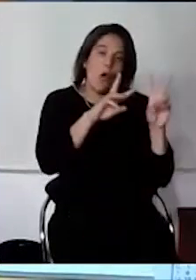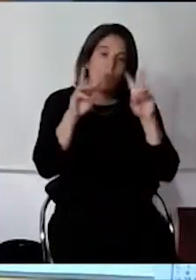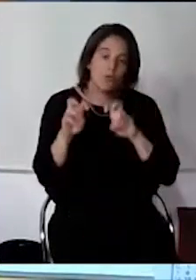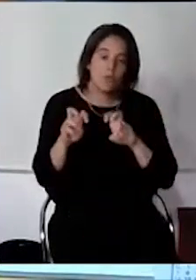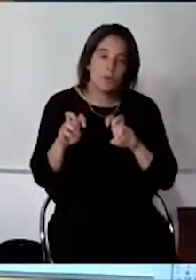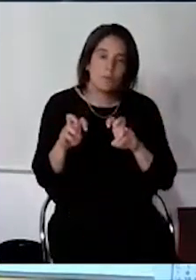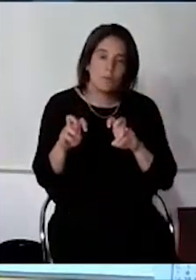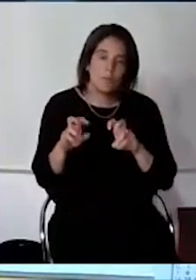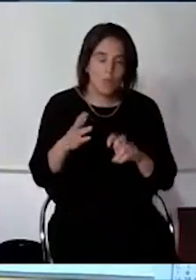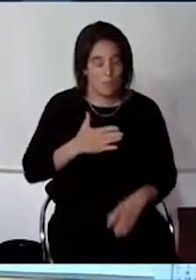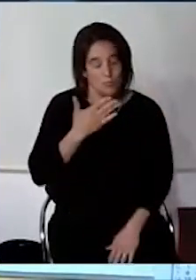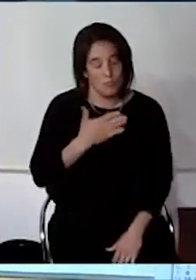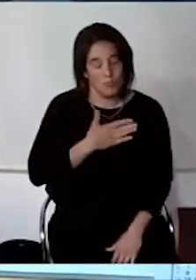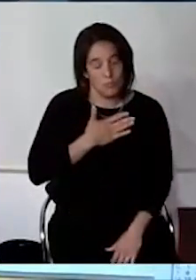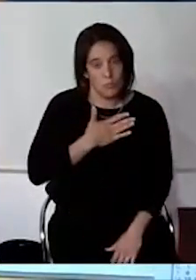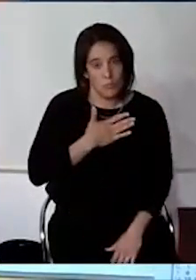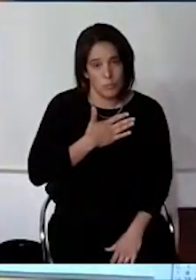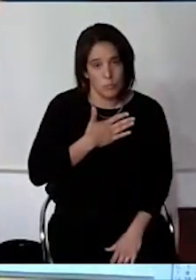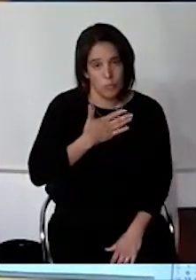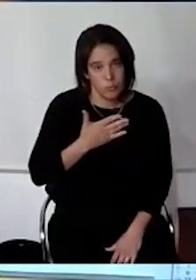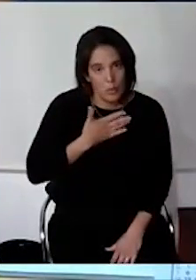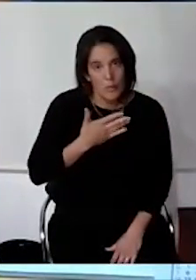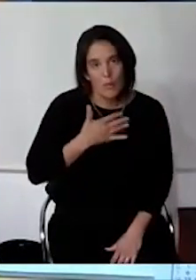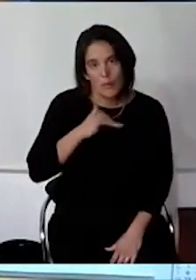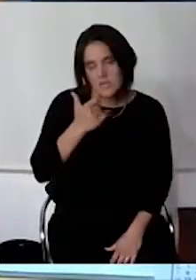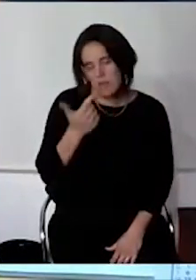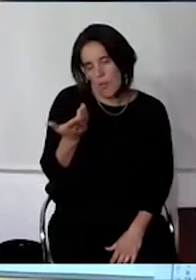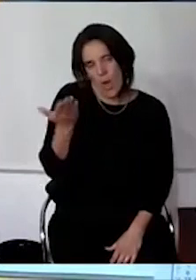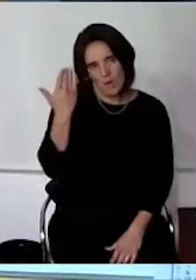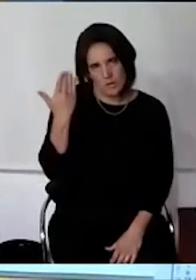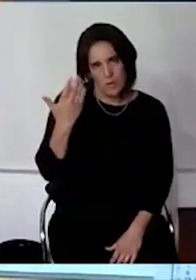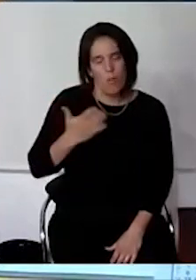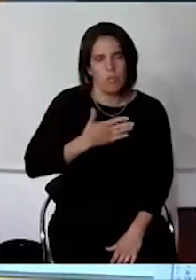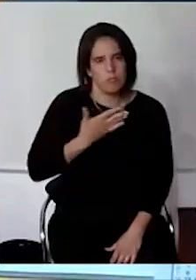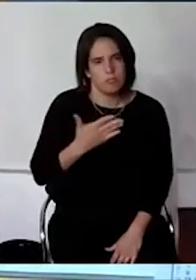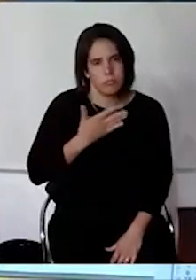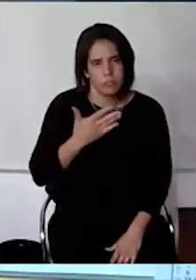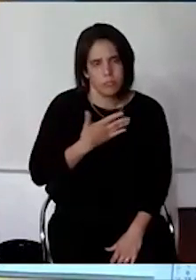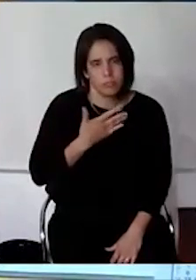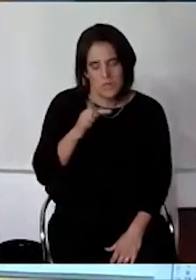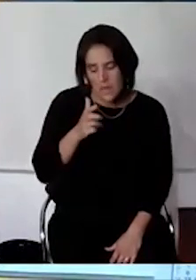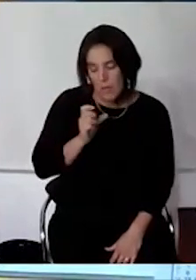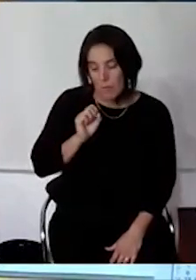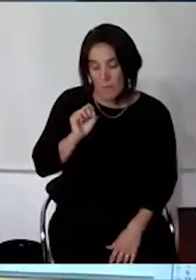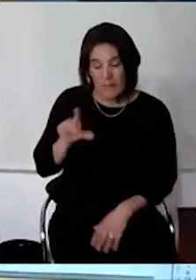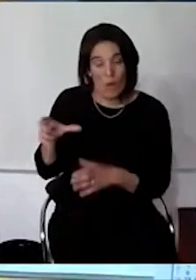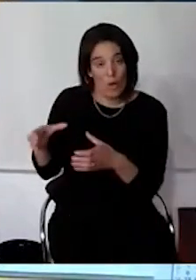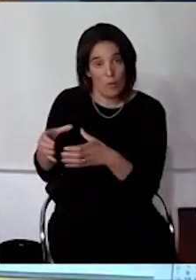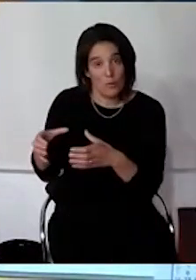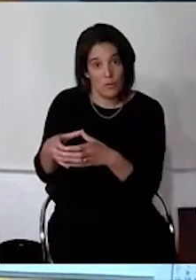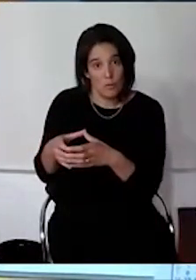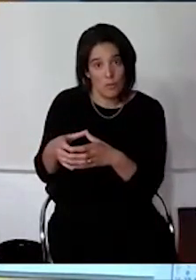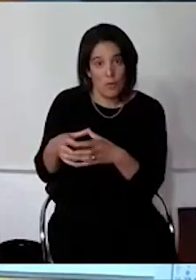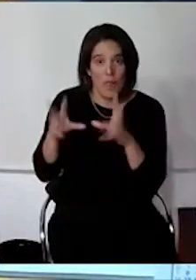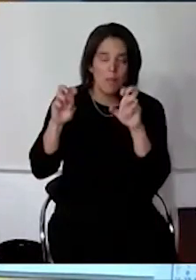reclamos que también hacemos y que también ya habíamos hecho, también está en comisión, es con respecto a la